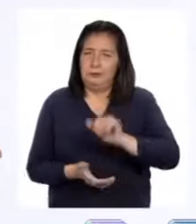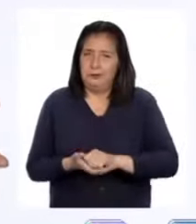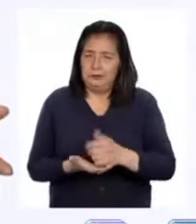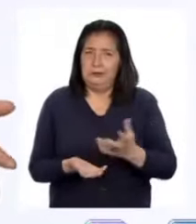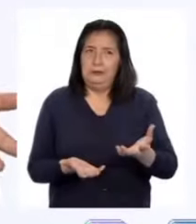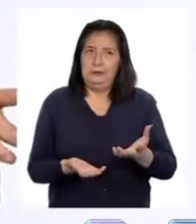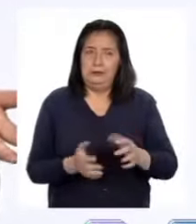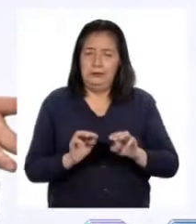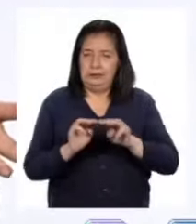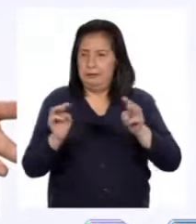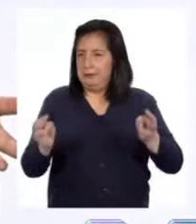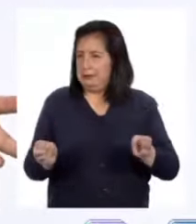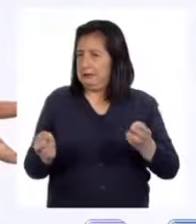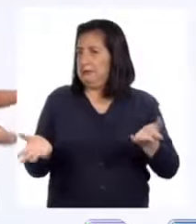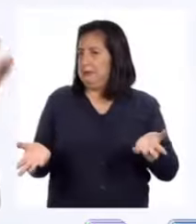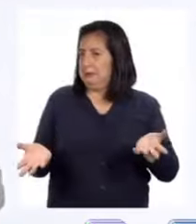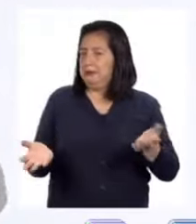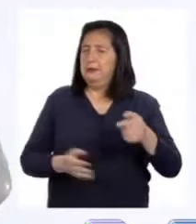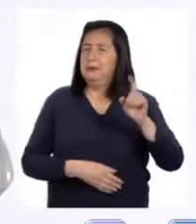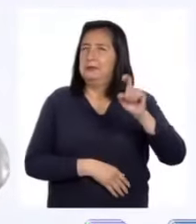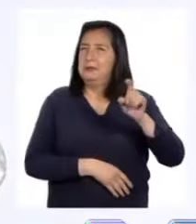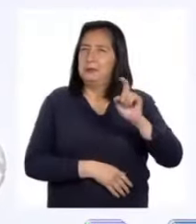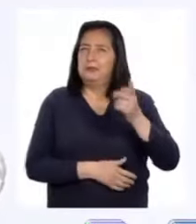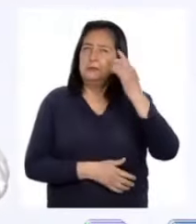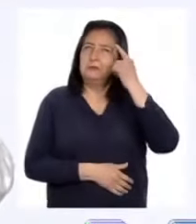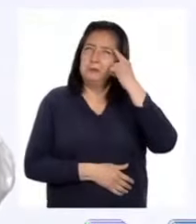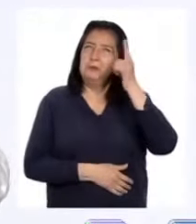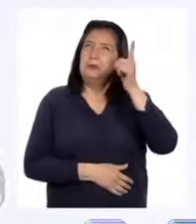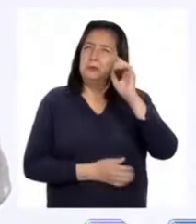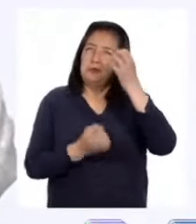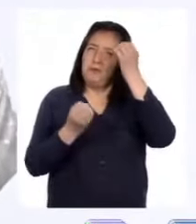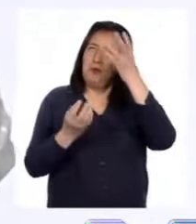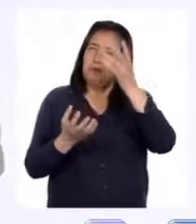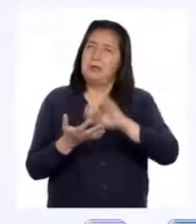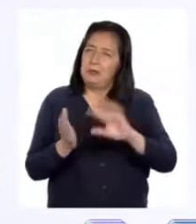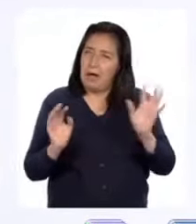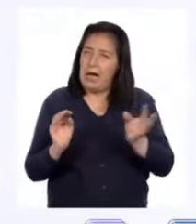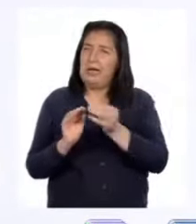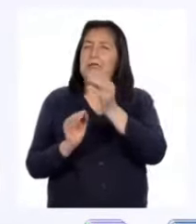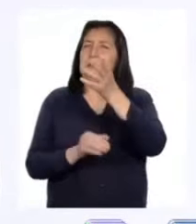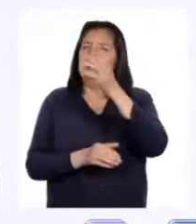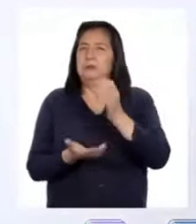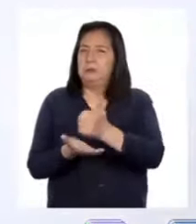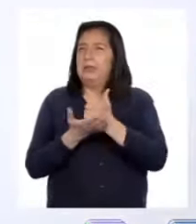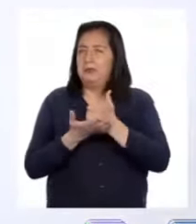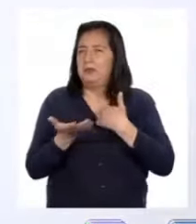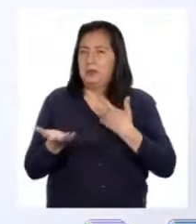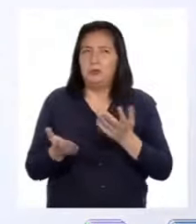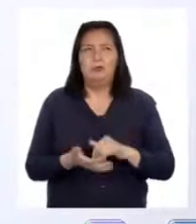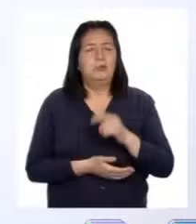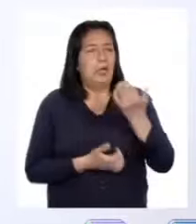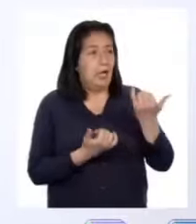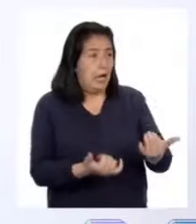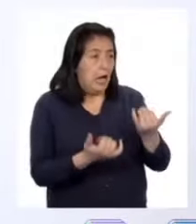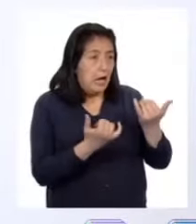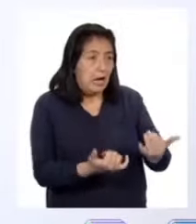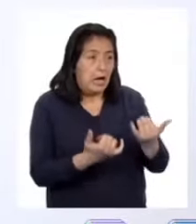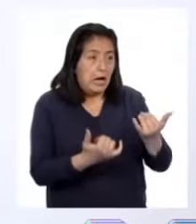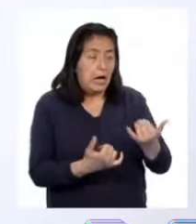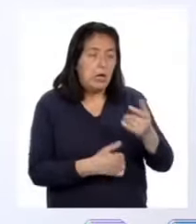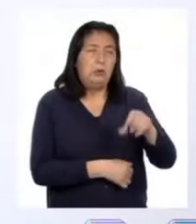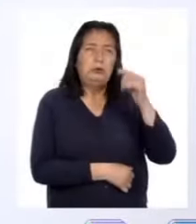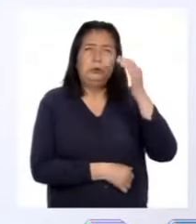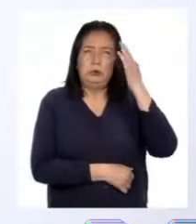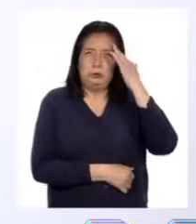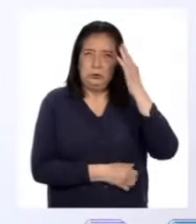construcción de nuestra mesa, deberíamos tener cierta información adicional que nos ayude. En este momento, se